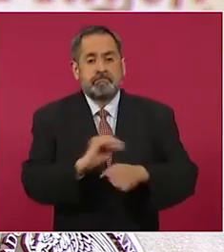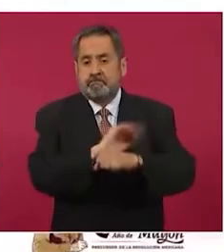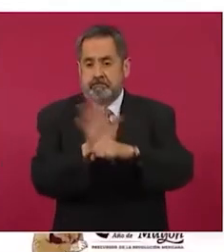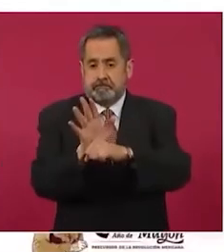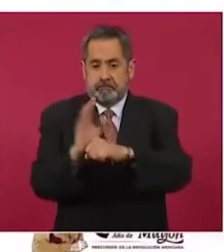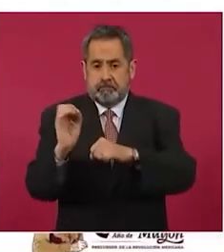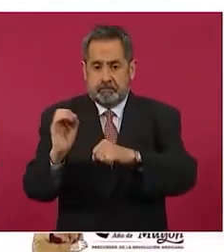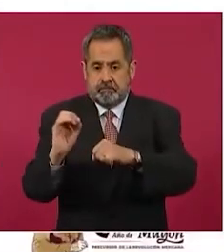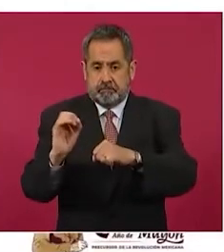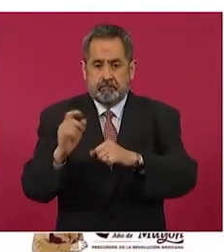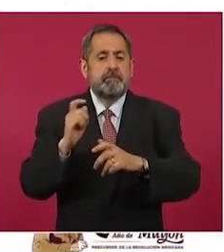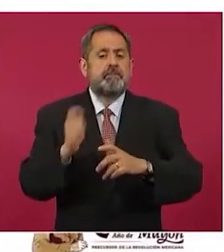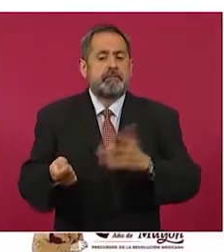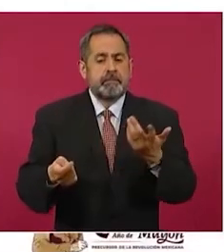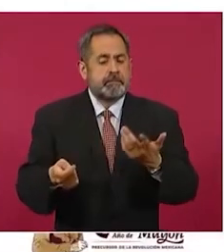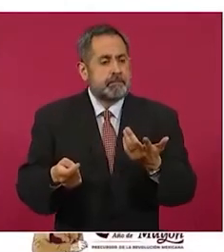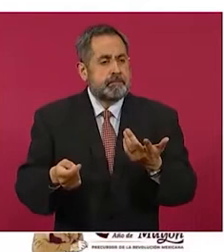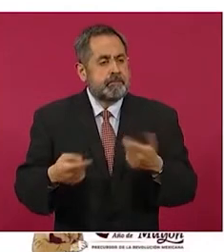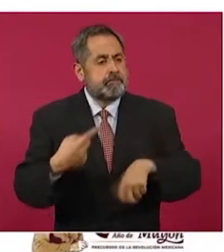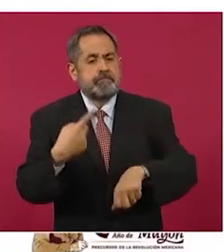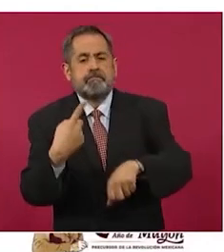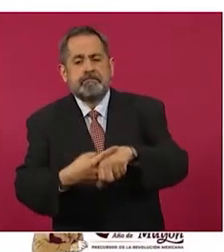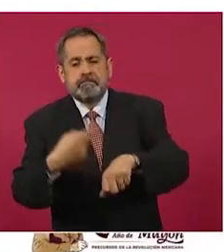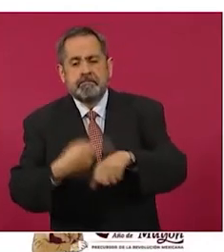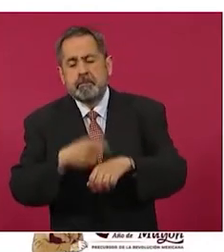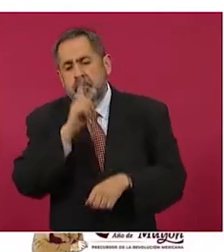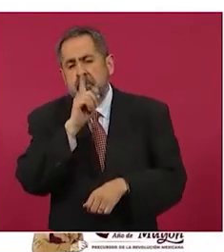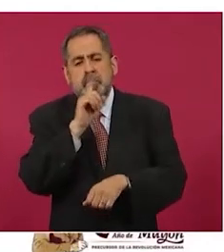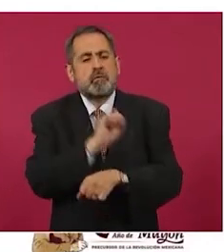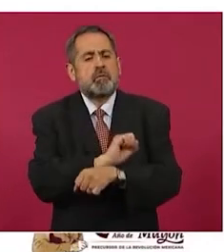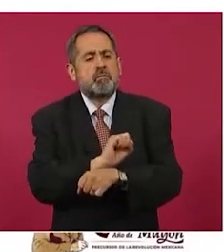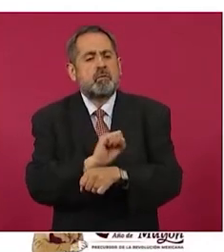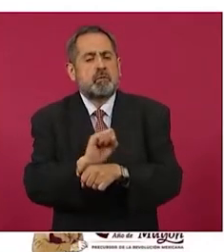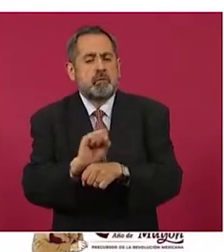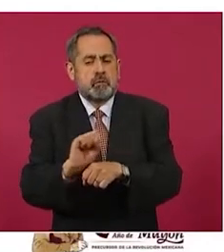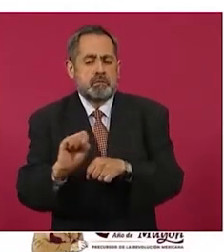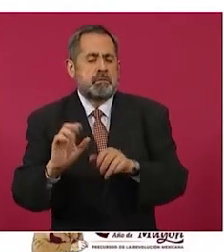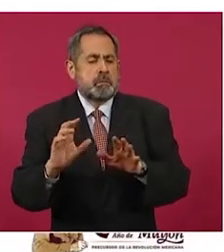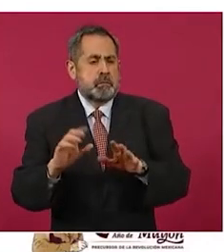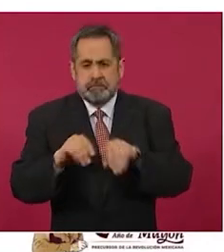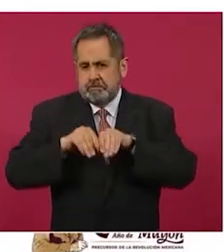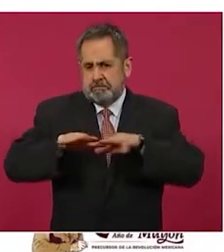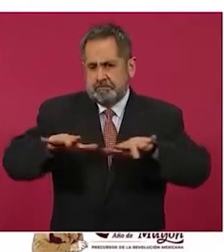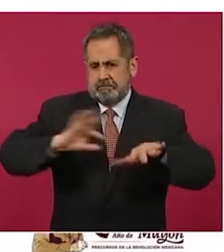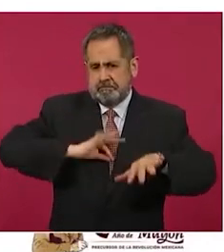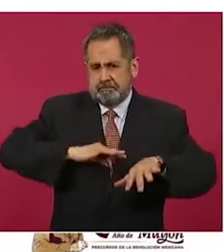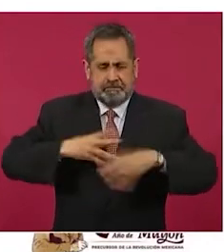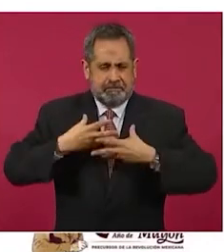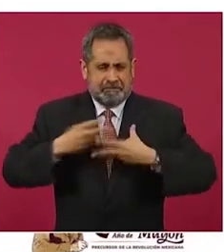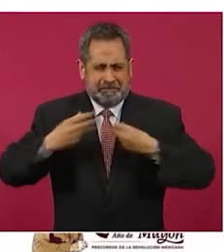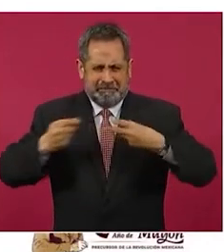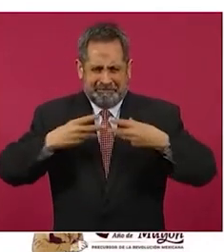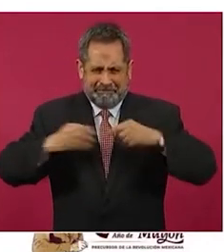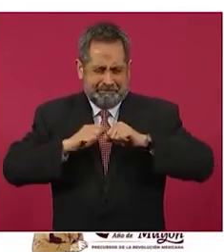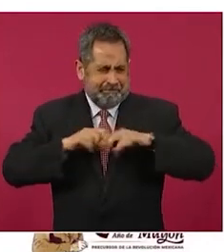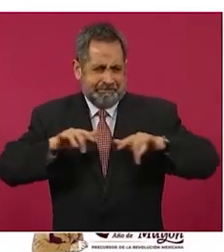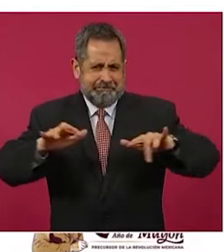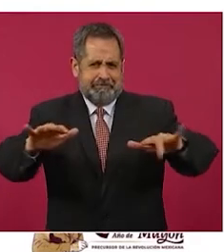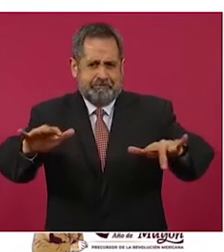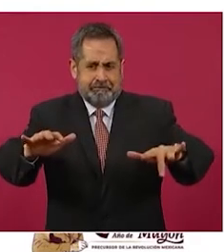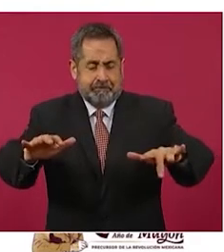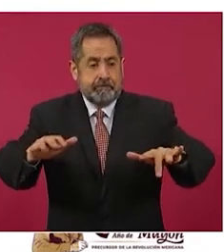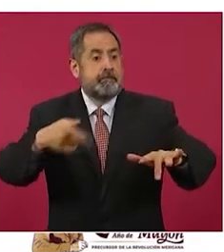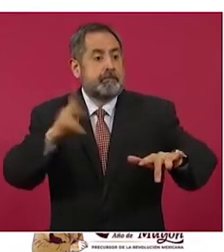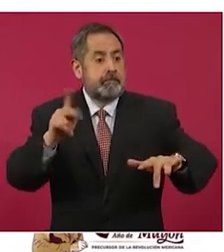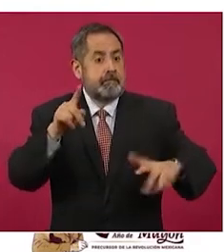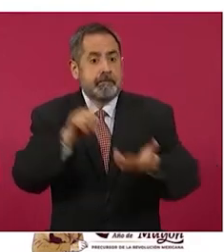es una variante que produce enfermedad más leve y aunque se propaga rápidamente dando un gran número de casos, no son